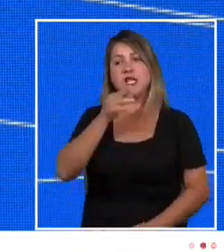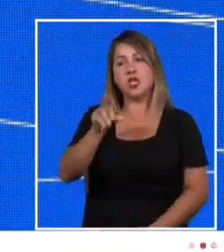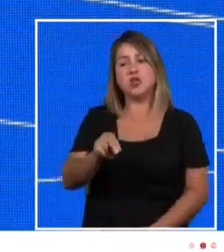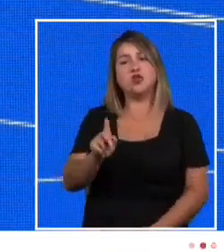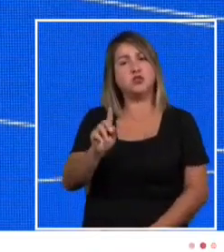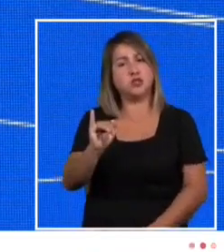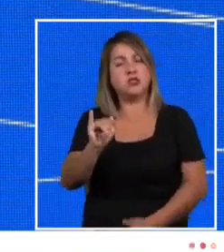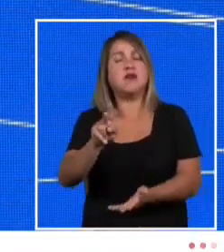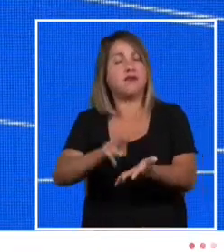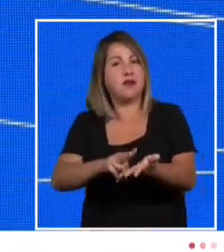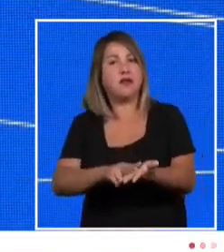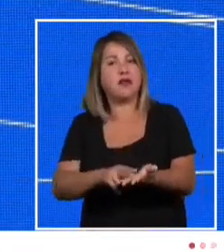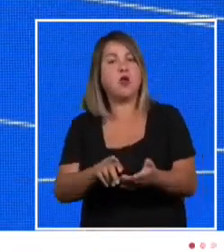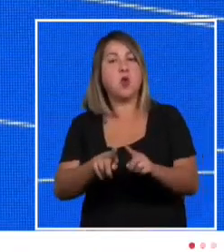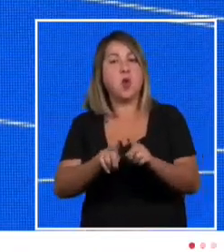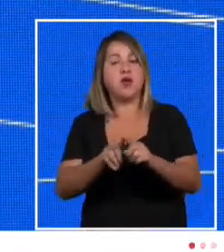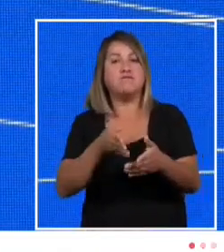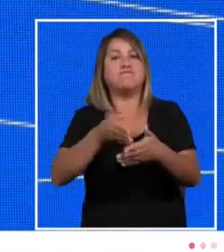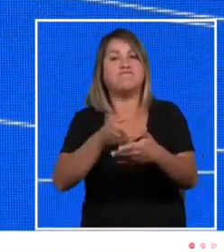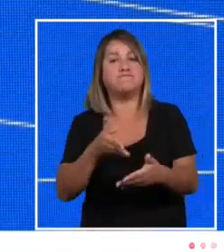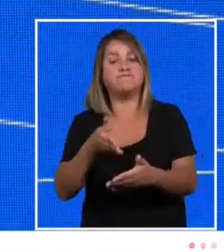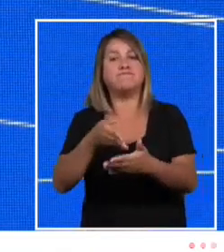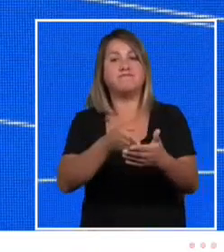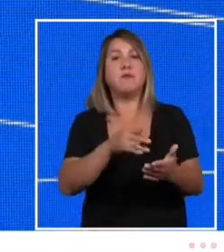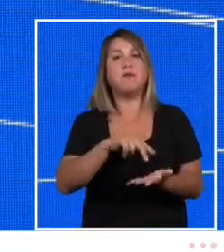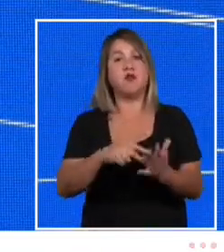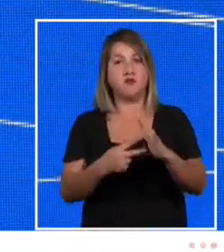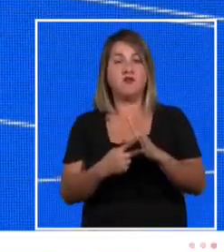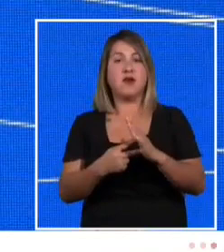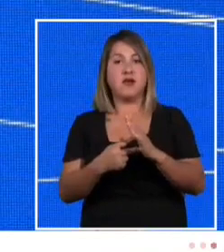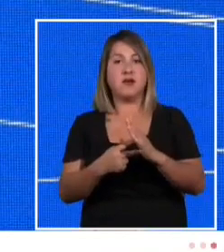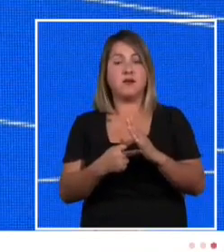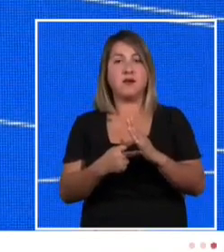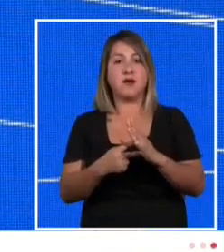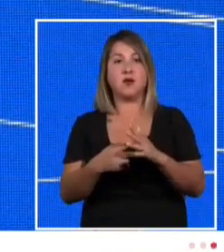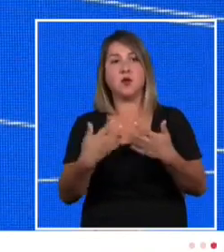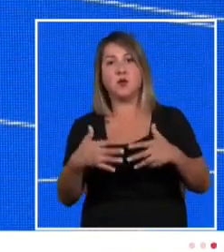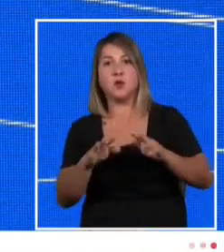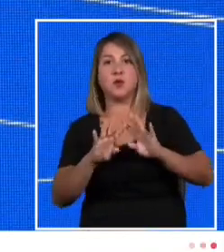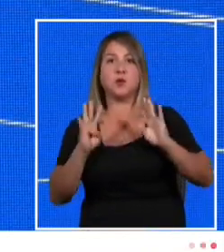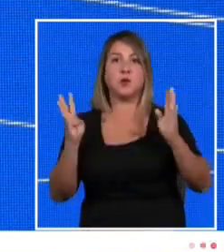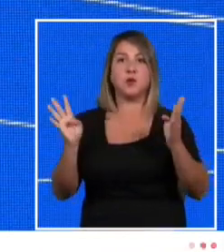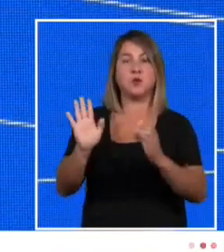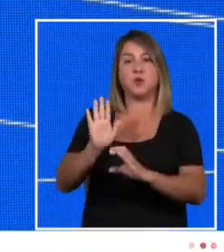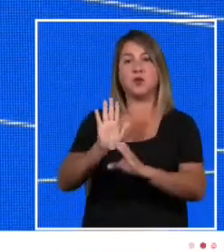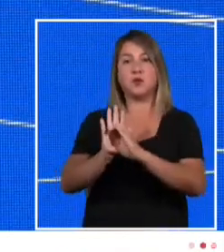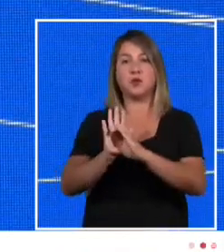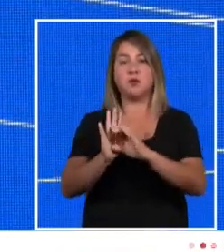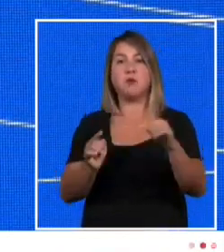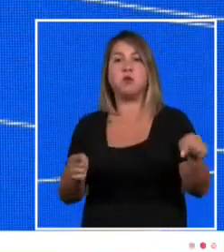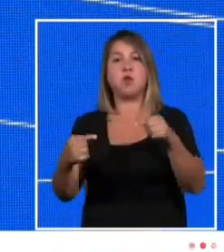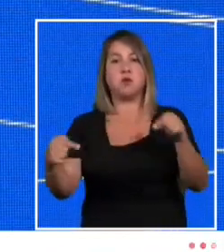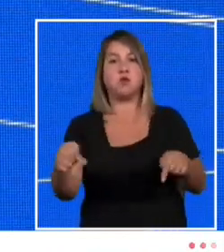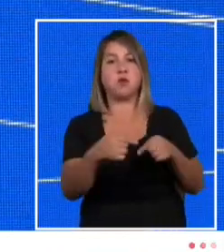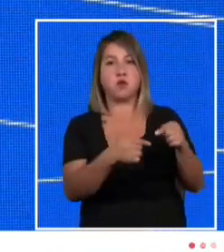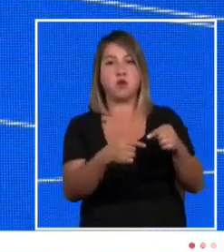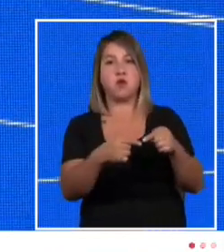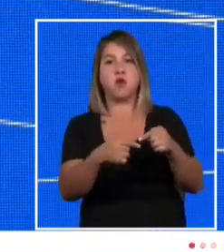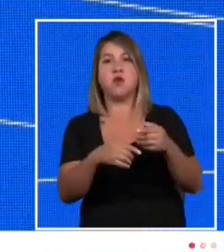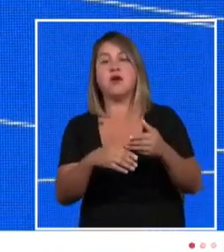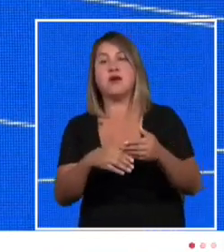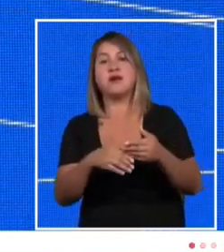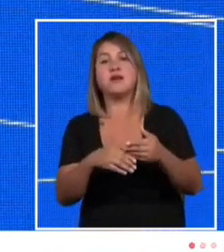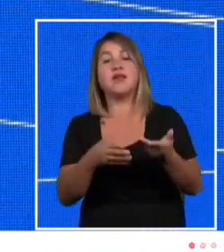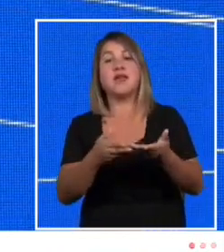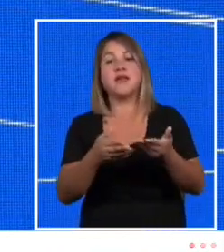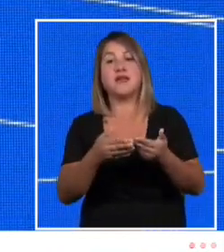tuvo también dificultades en su instalación en un clima de pugnas con la generación precedente en